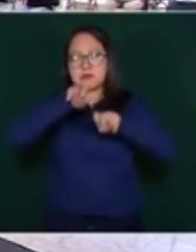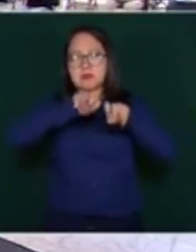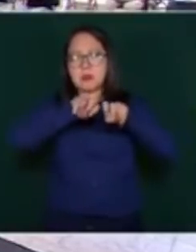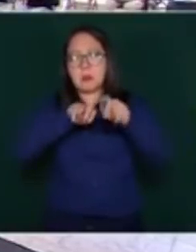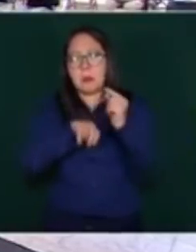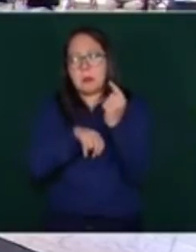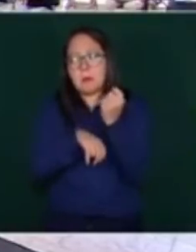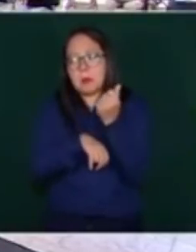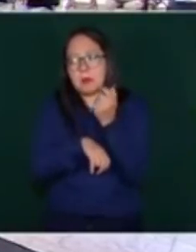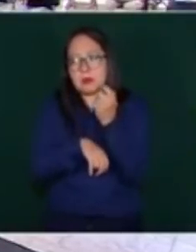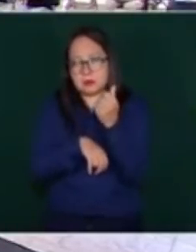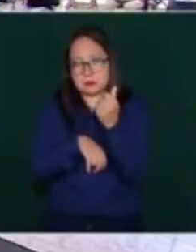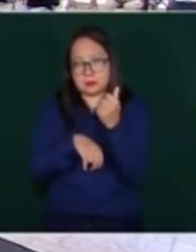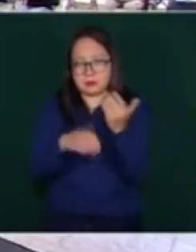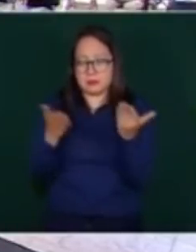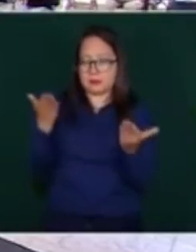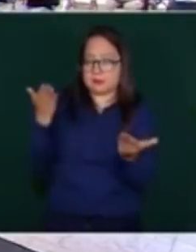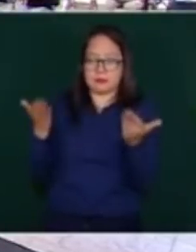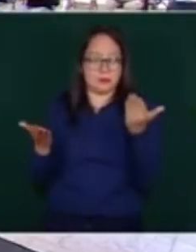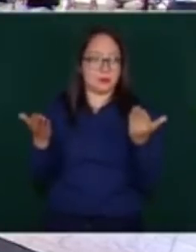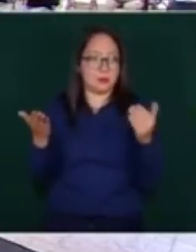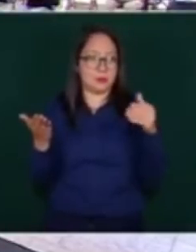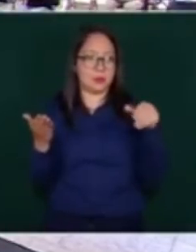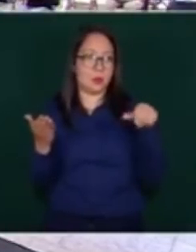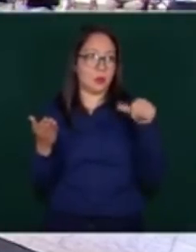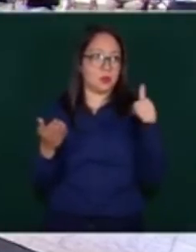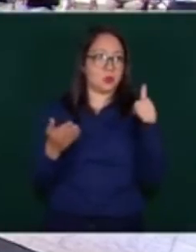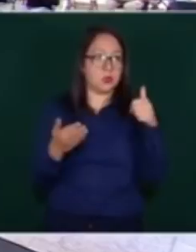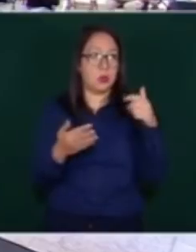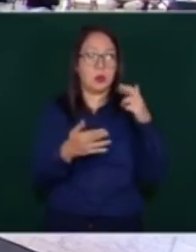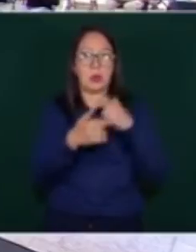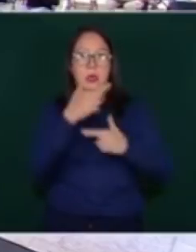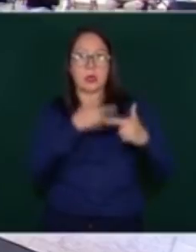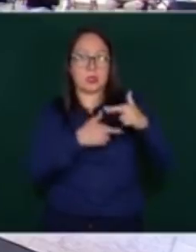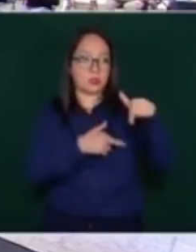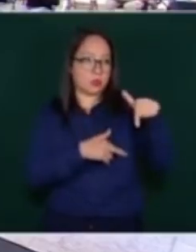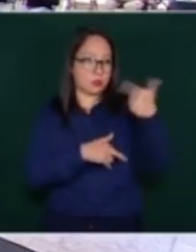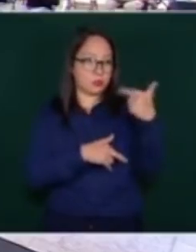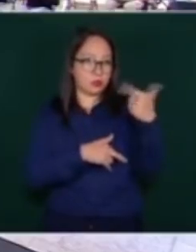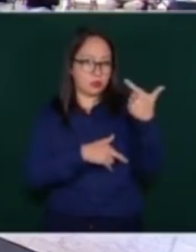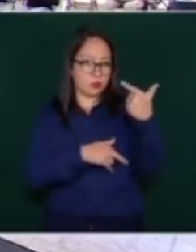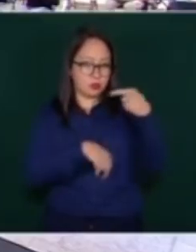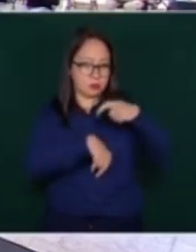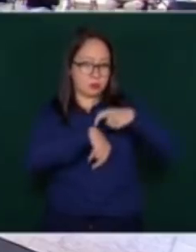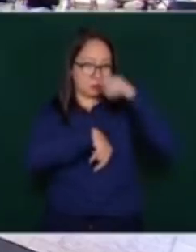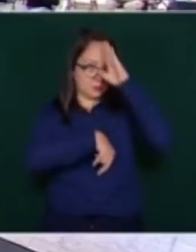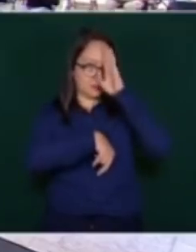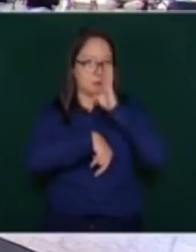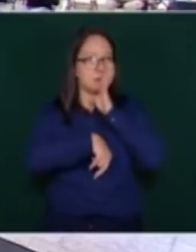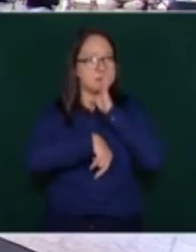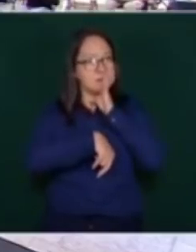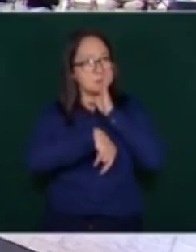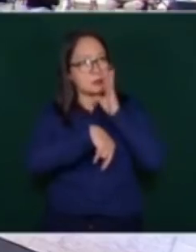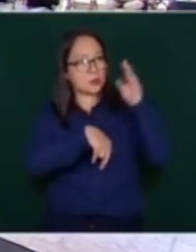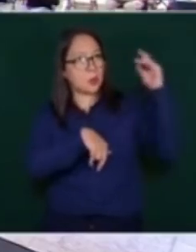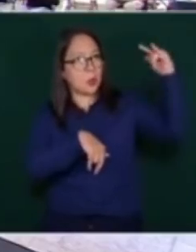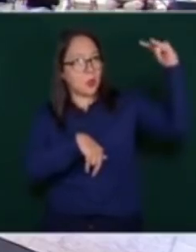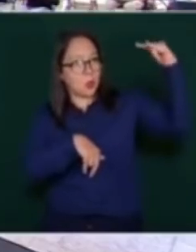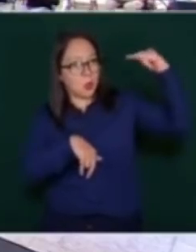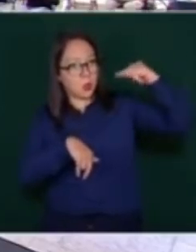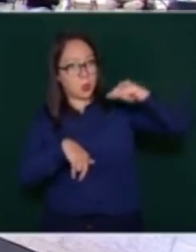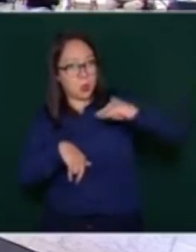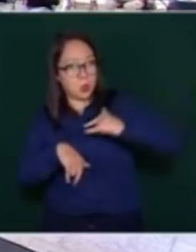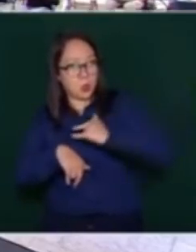regresa a las doce del día, todo eso lo estamos viendo y estamos